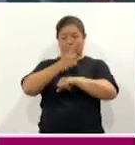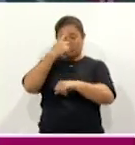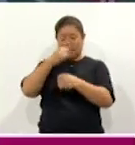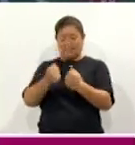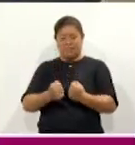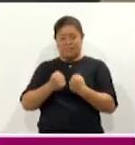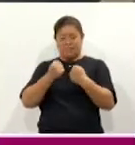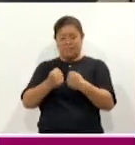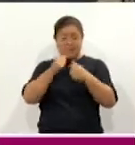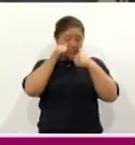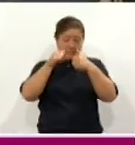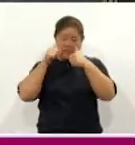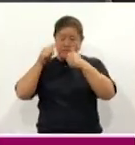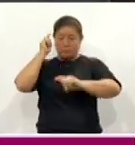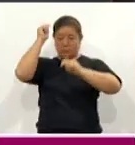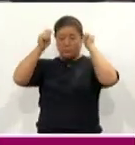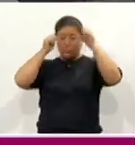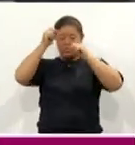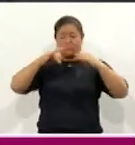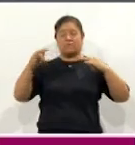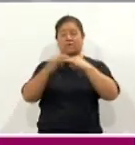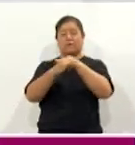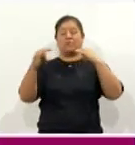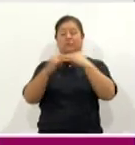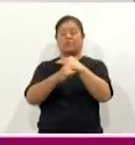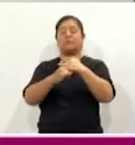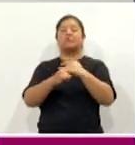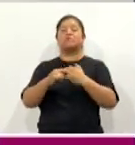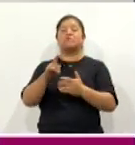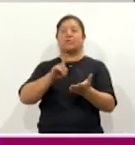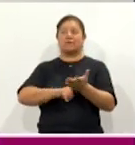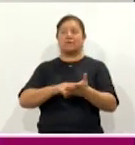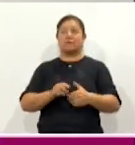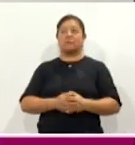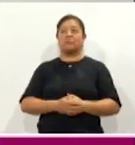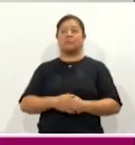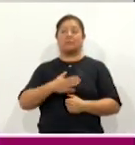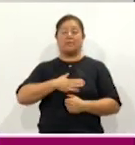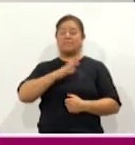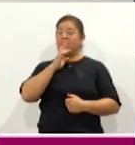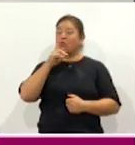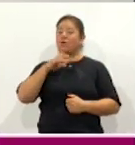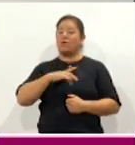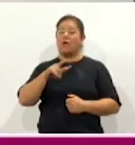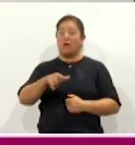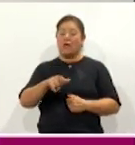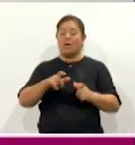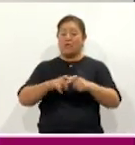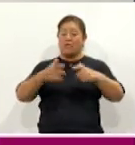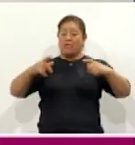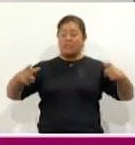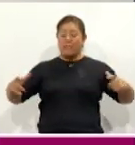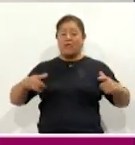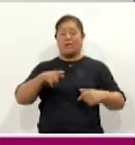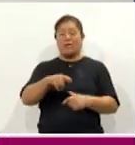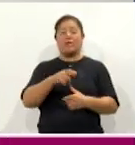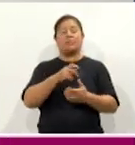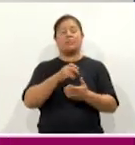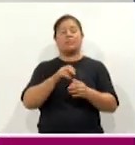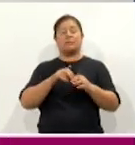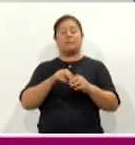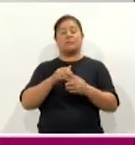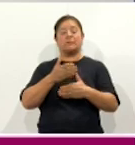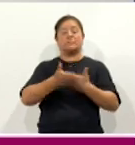la atención a las y los turistas en las carreteras de la entidad. Vamos a mejorar y ampliar los servicios integrales de asistencia y auxilio turístico